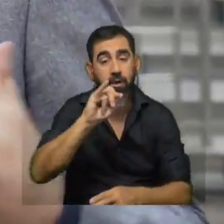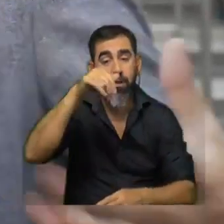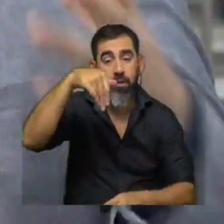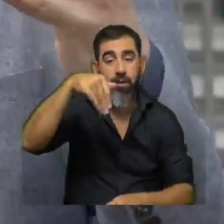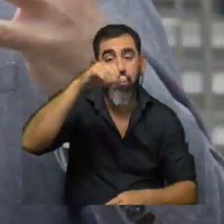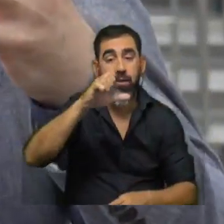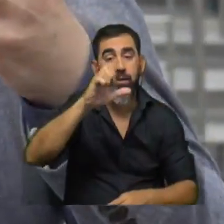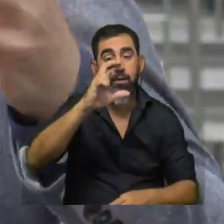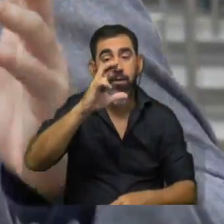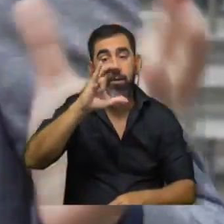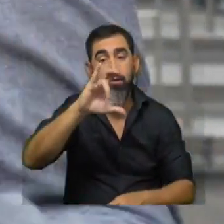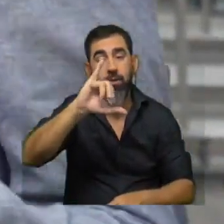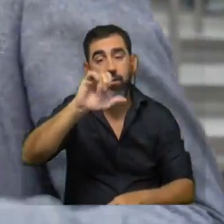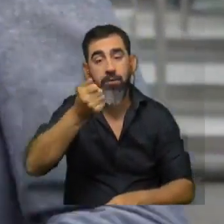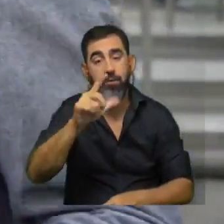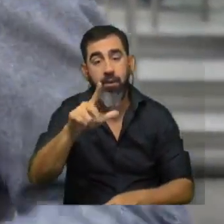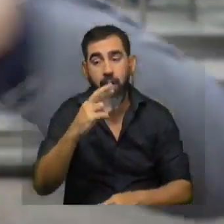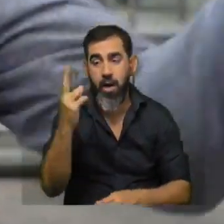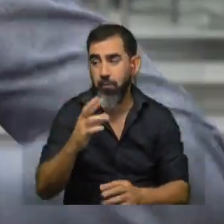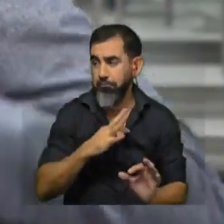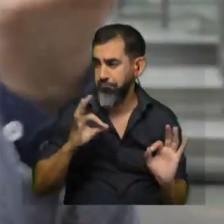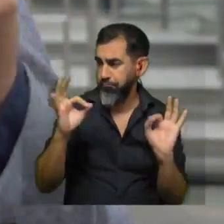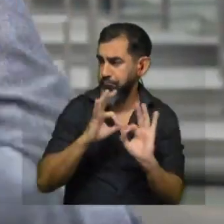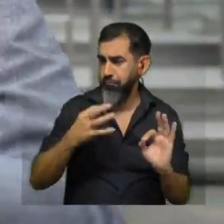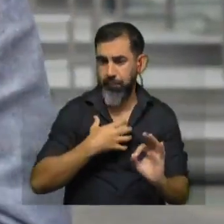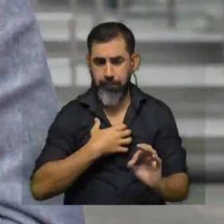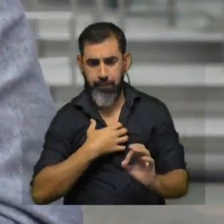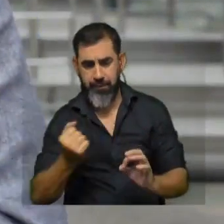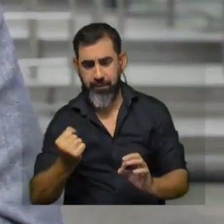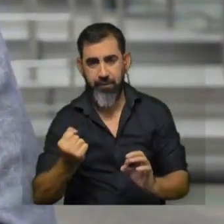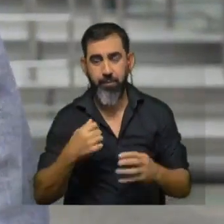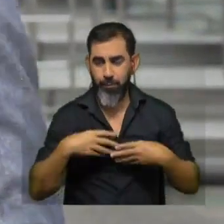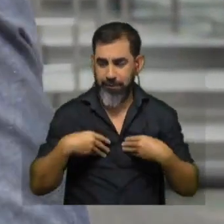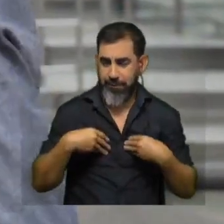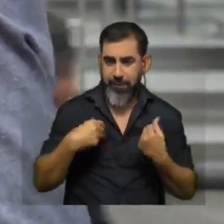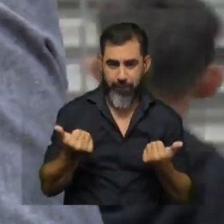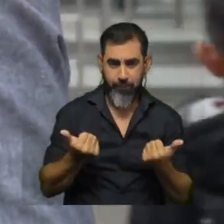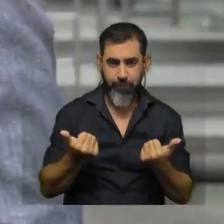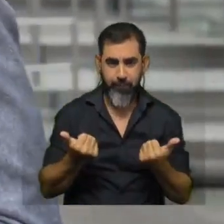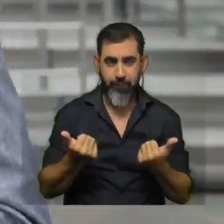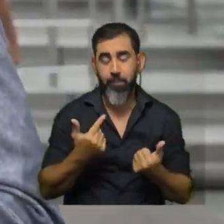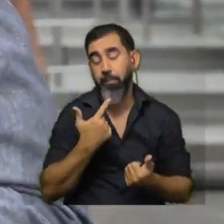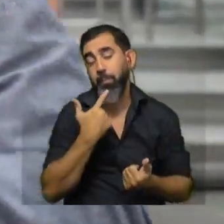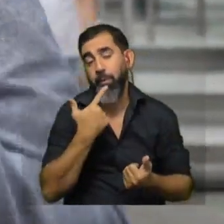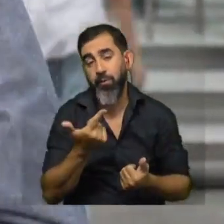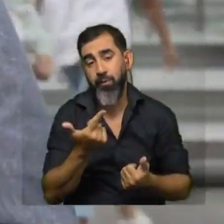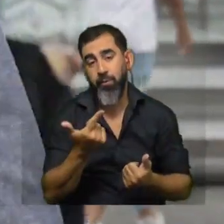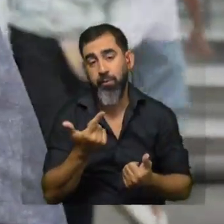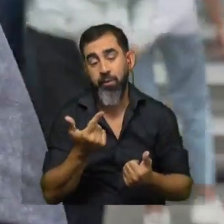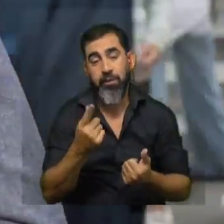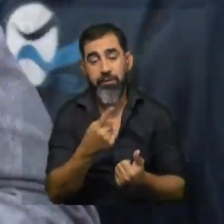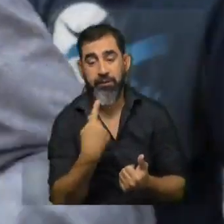decir fuerzas raras que vos mirás y no hay nadie tironeando de vos pero que las está sintiendo un ejemplo es la fuerza